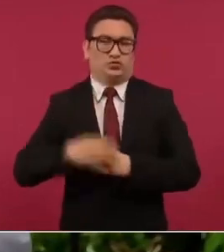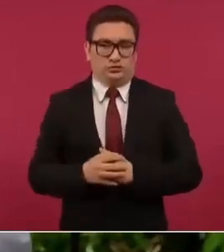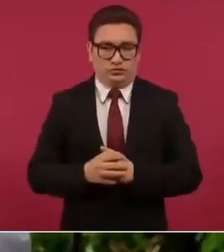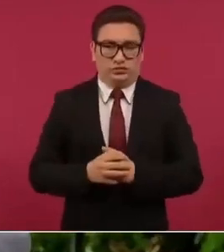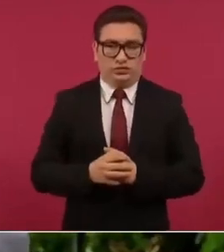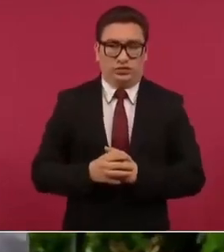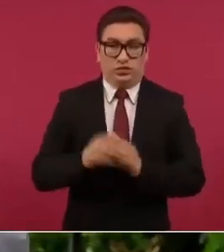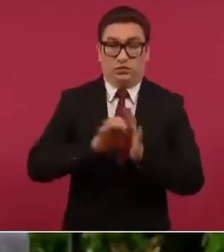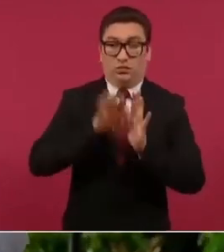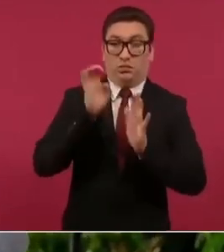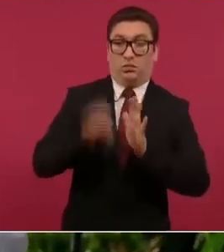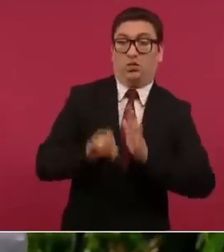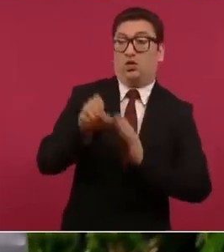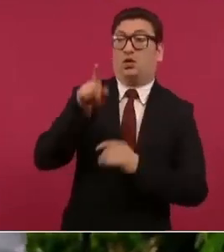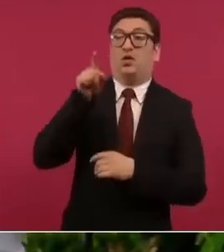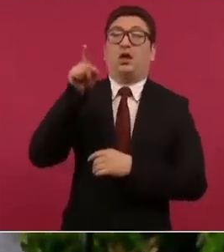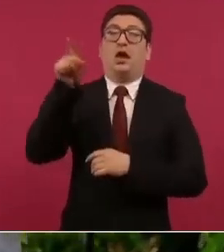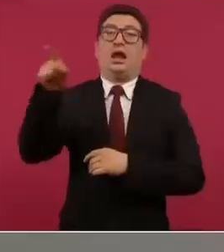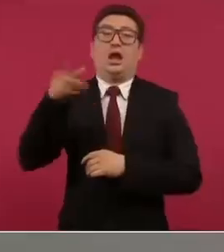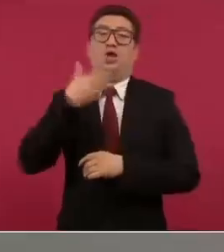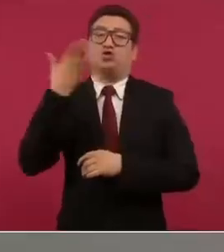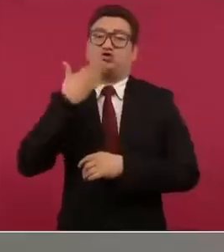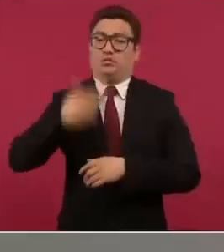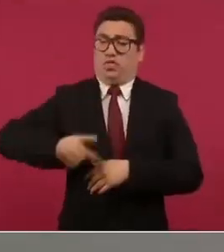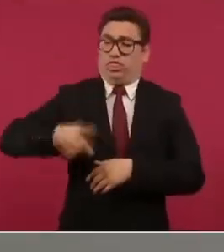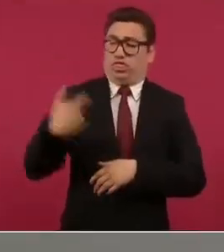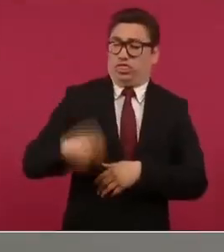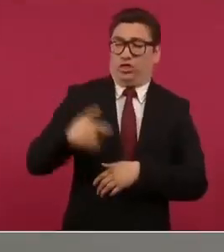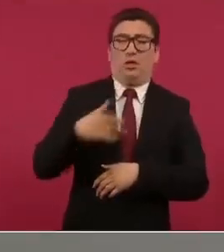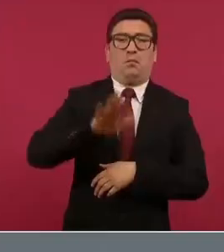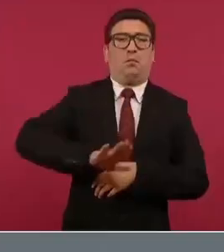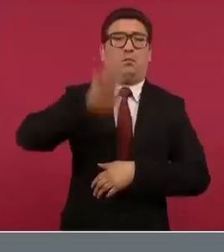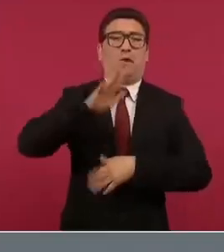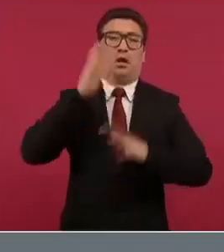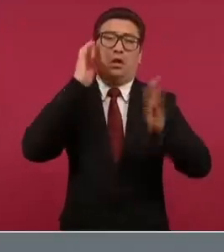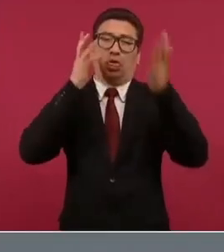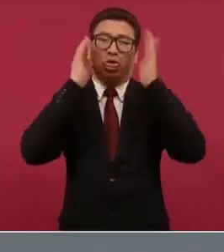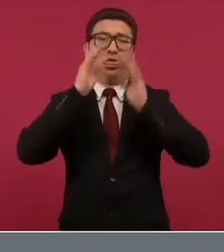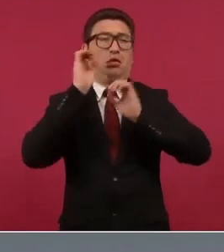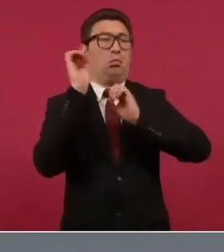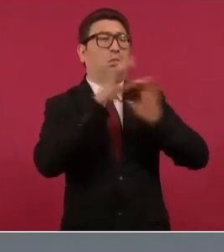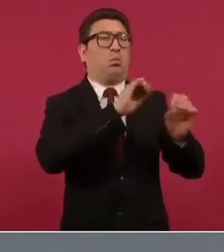pero salpica al carajo con todo eso